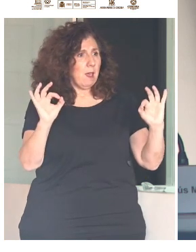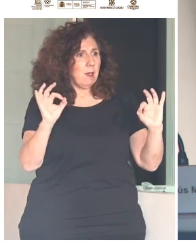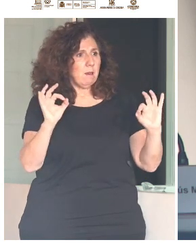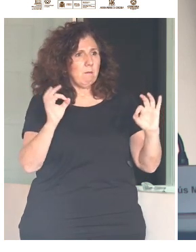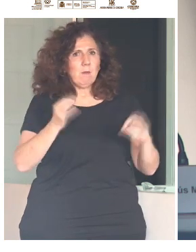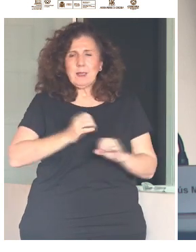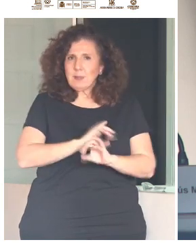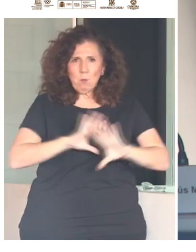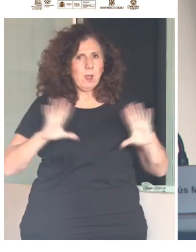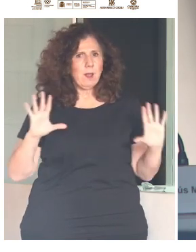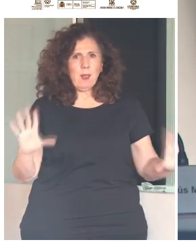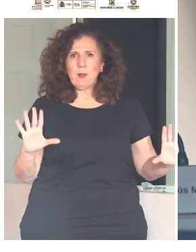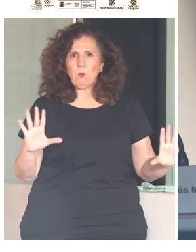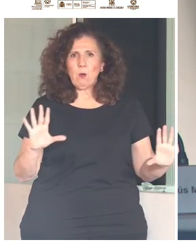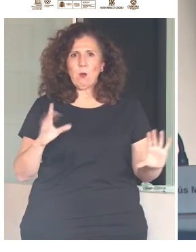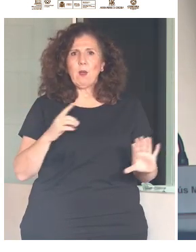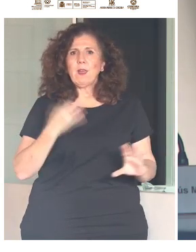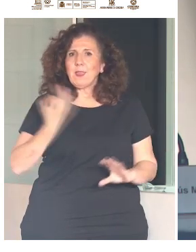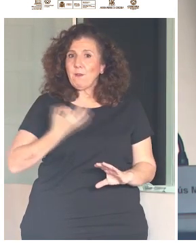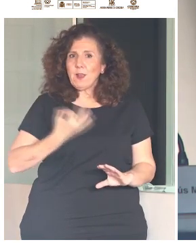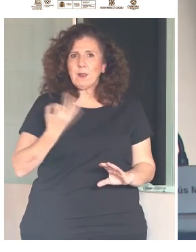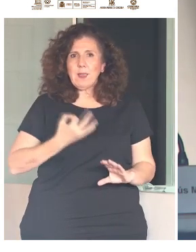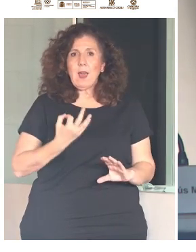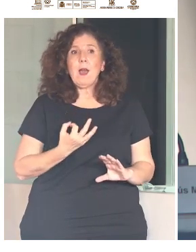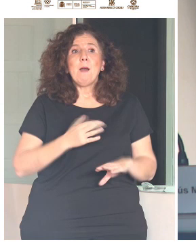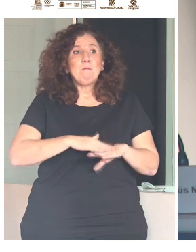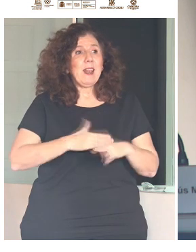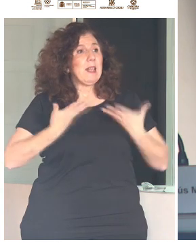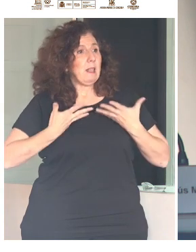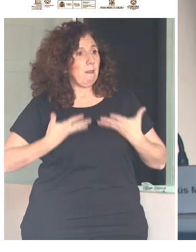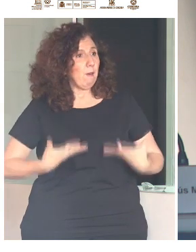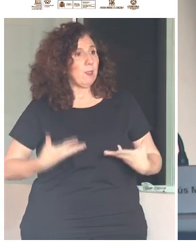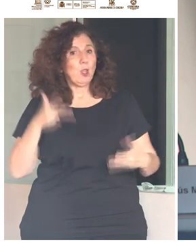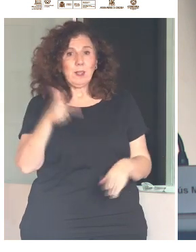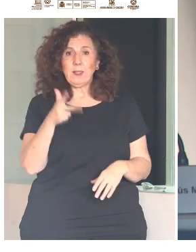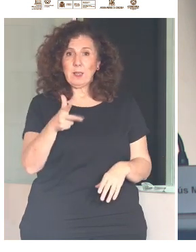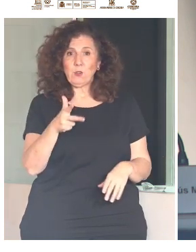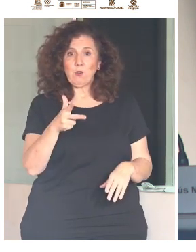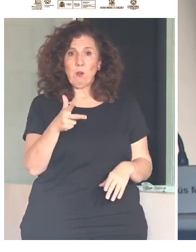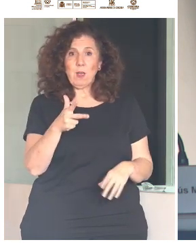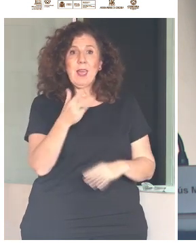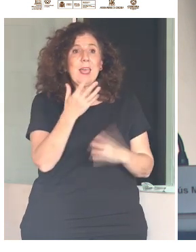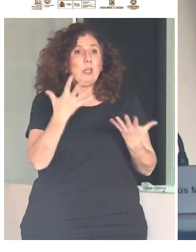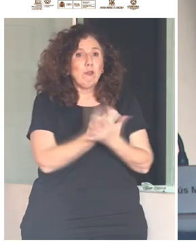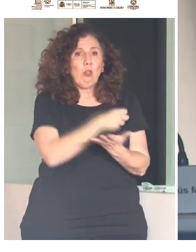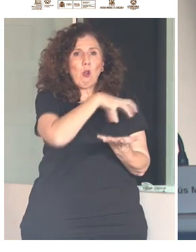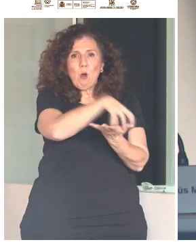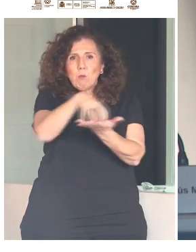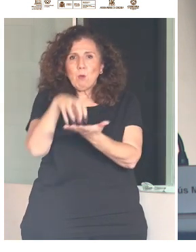requisito imprescindible para la satisfacción de ese derecho que ese bien tiene que ser accesible.